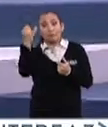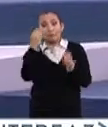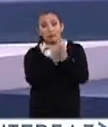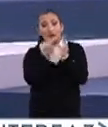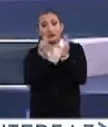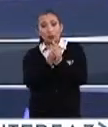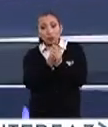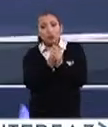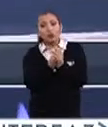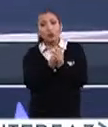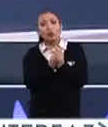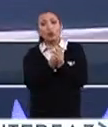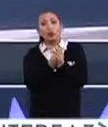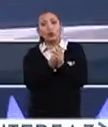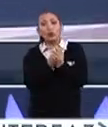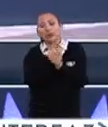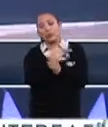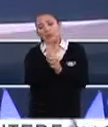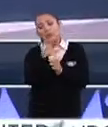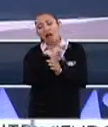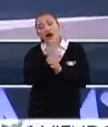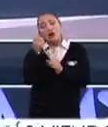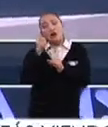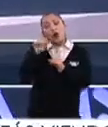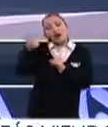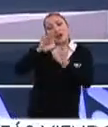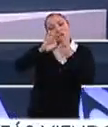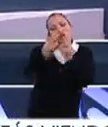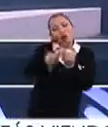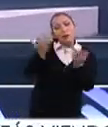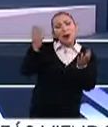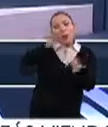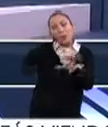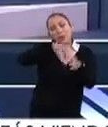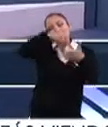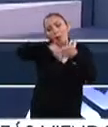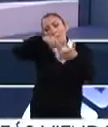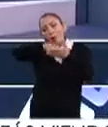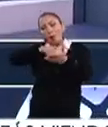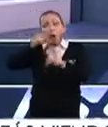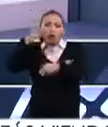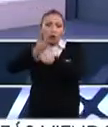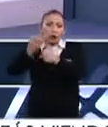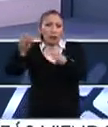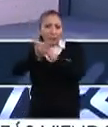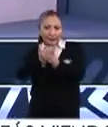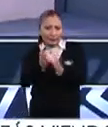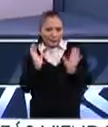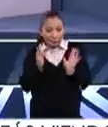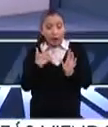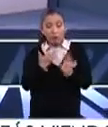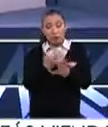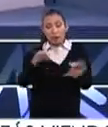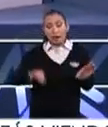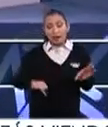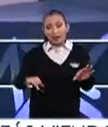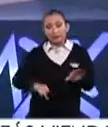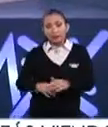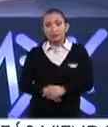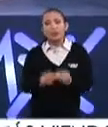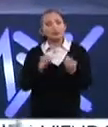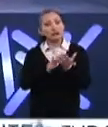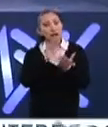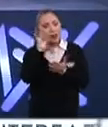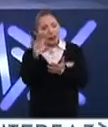estos MOOCs es que pueden existir nuevas versiones, se puedan adecuar o segundas partes. Así que muy interesante es lo que nos comentan.